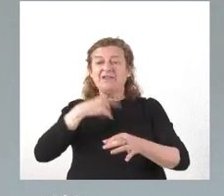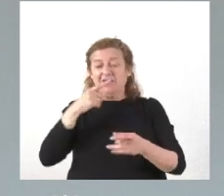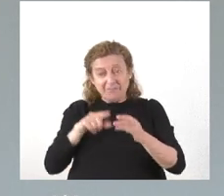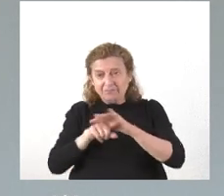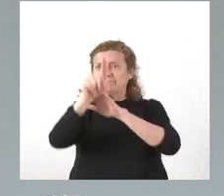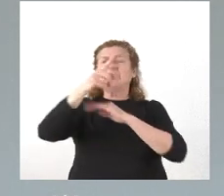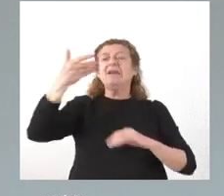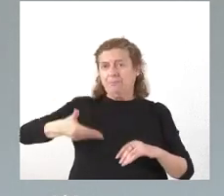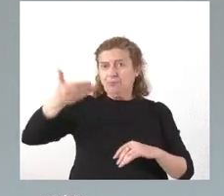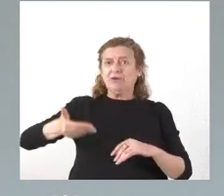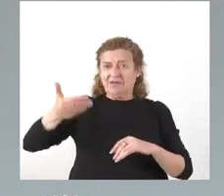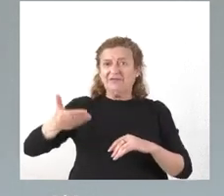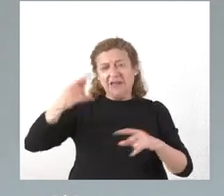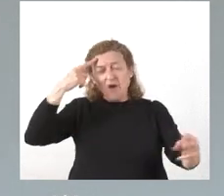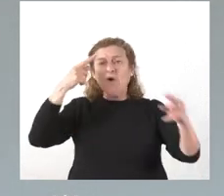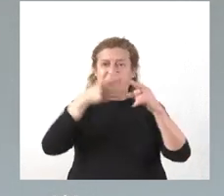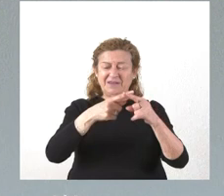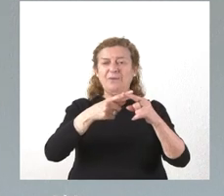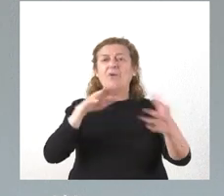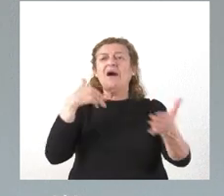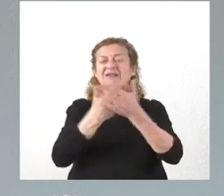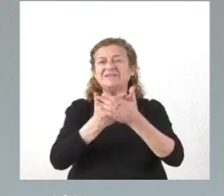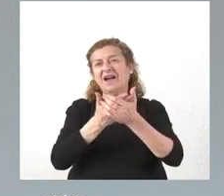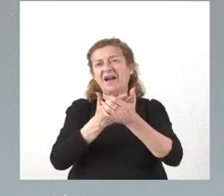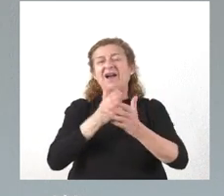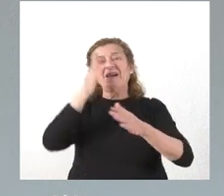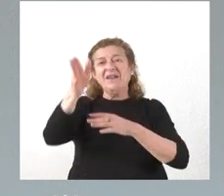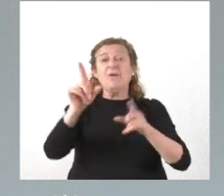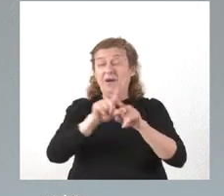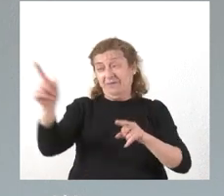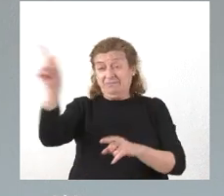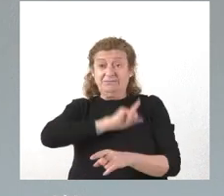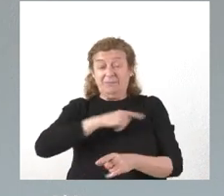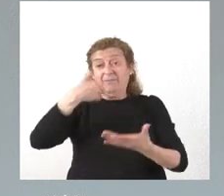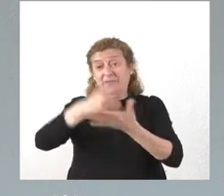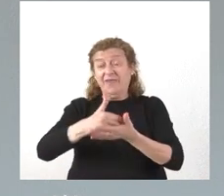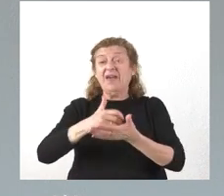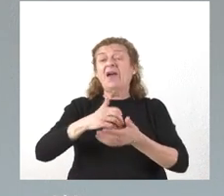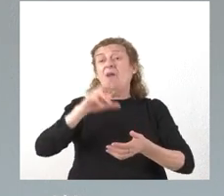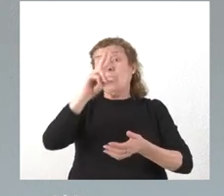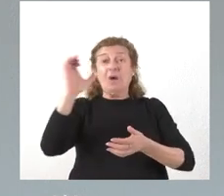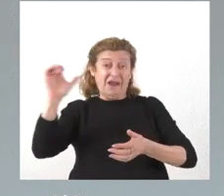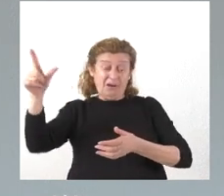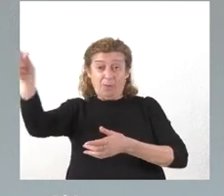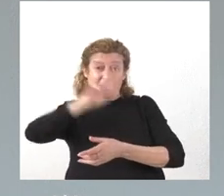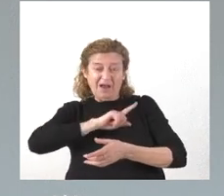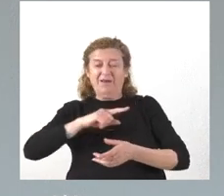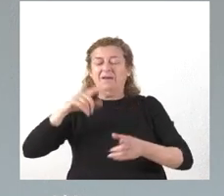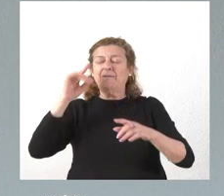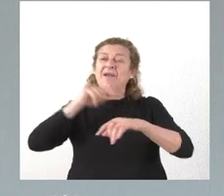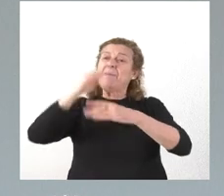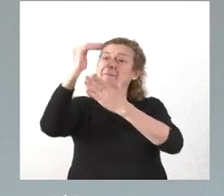importante en el objetivo de llegar, como nos exige la Unión Europea, a reducir la temporalidad en el